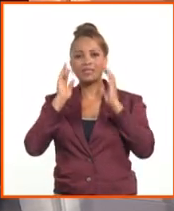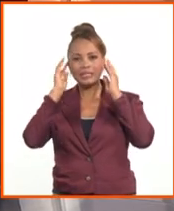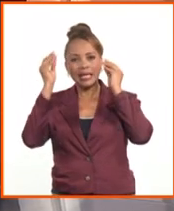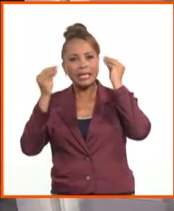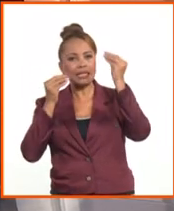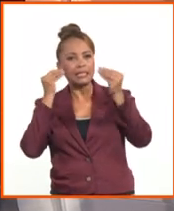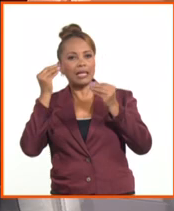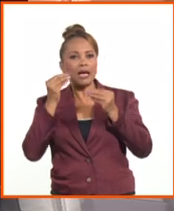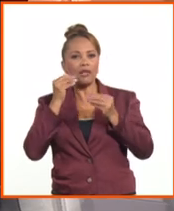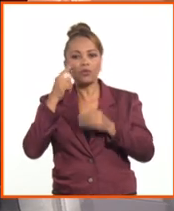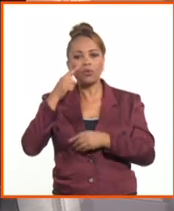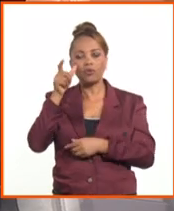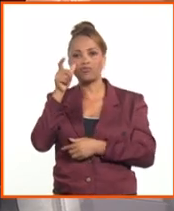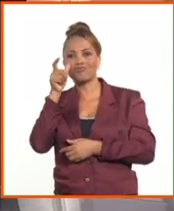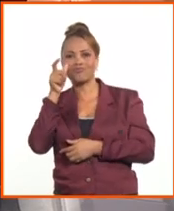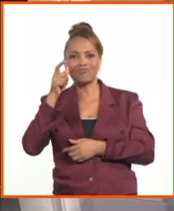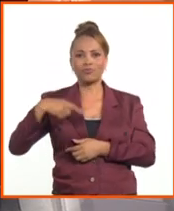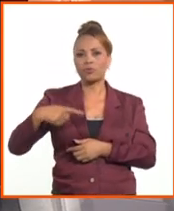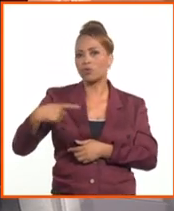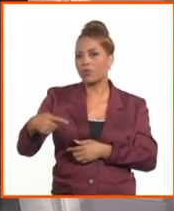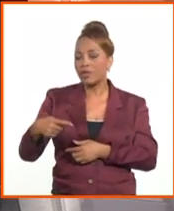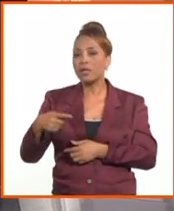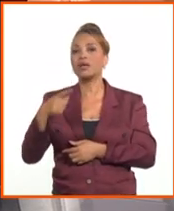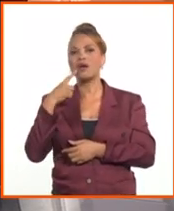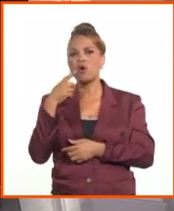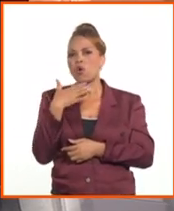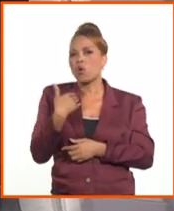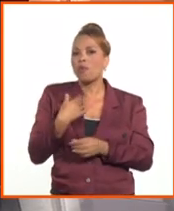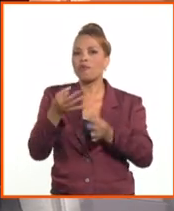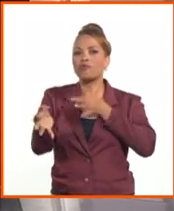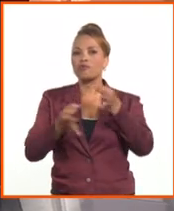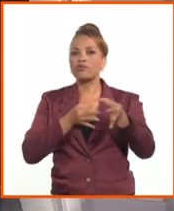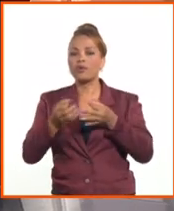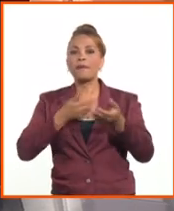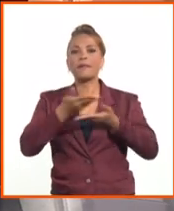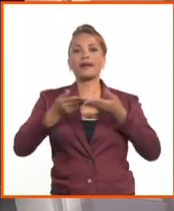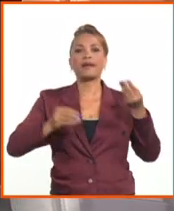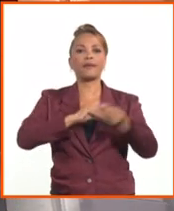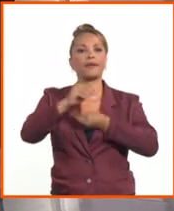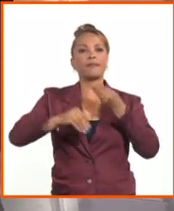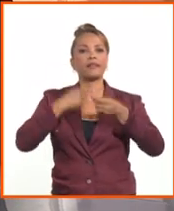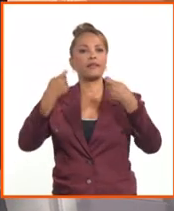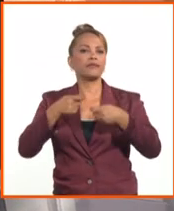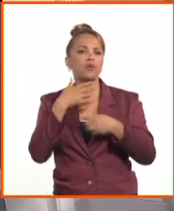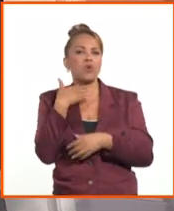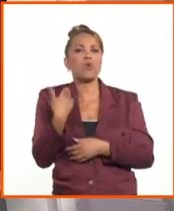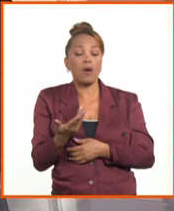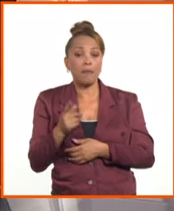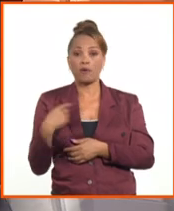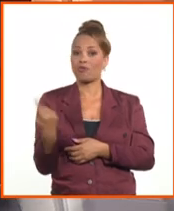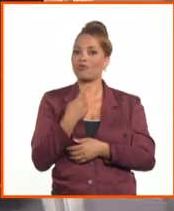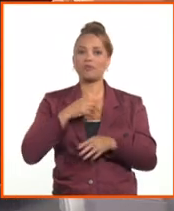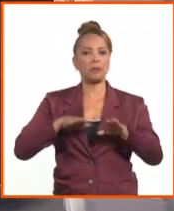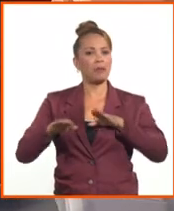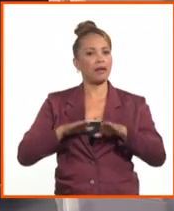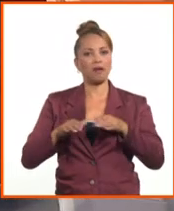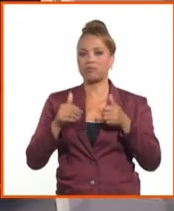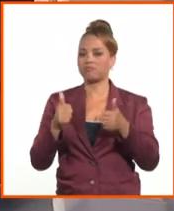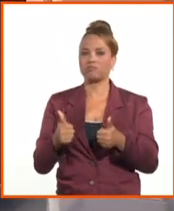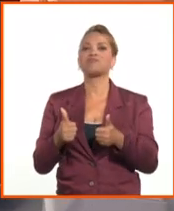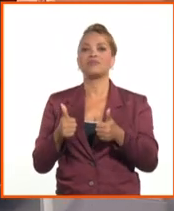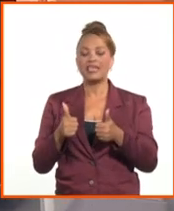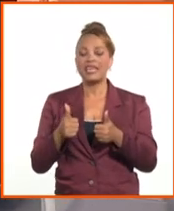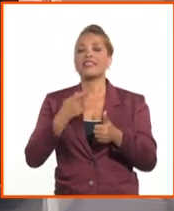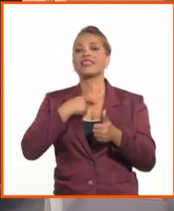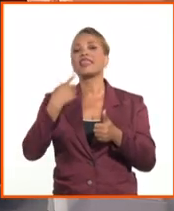monitoreo permanente de funcionamiento del mercado cambiario, a tomar decisiones, pero estamos preparados para eso. Repito, hay un equipo